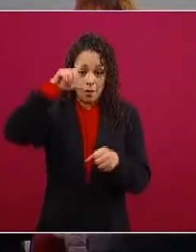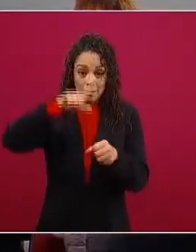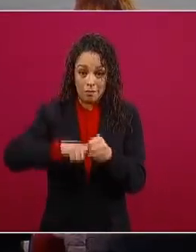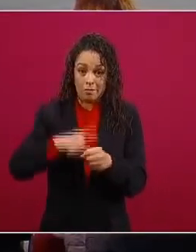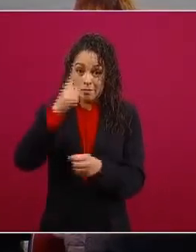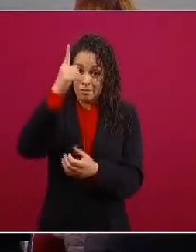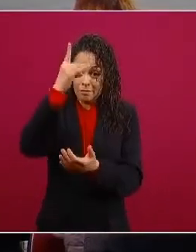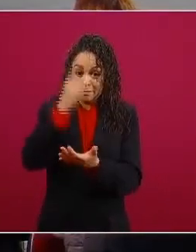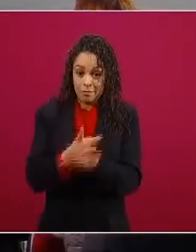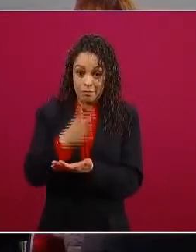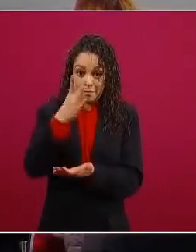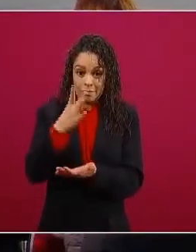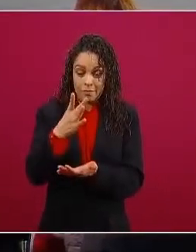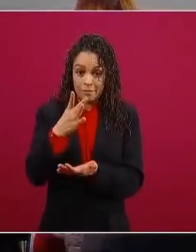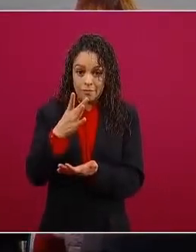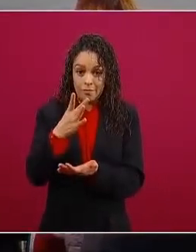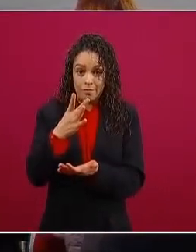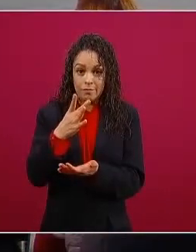intangible